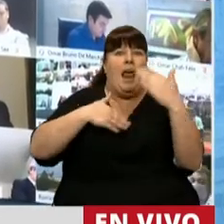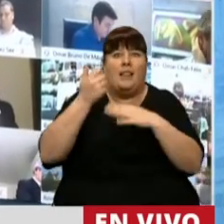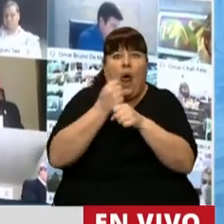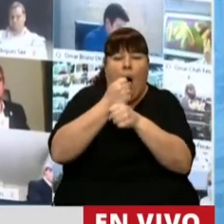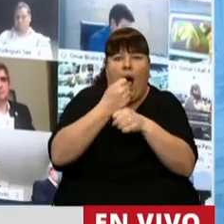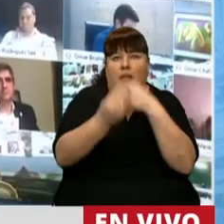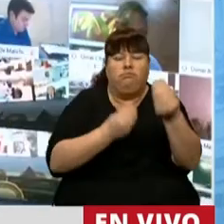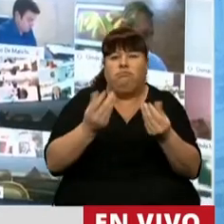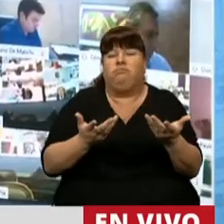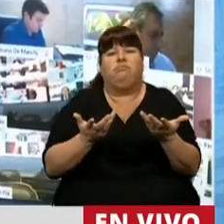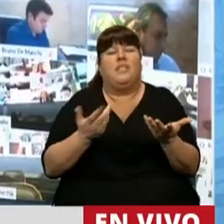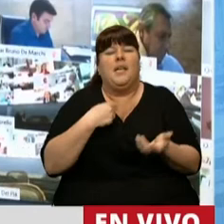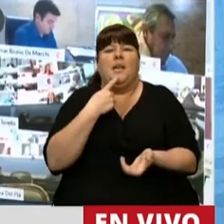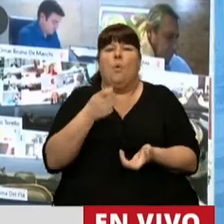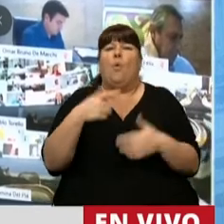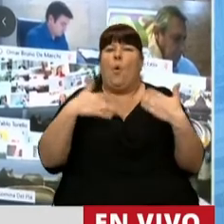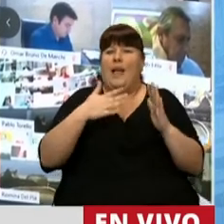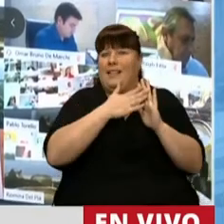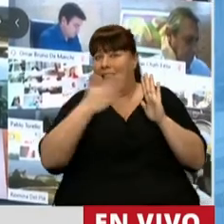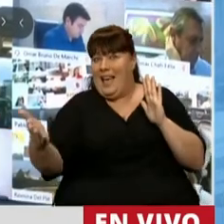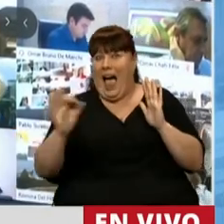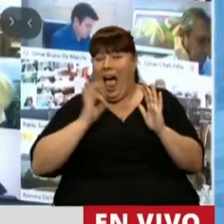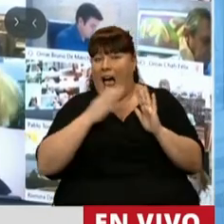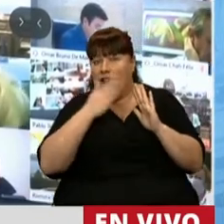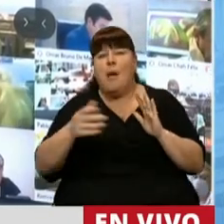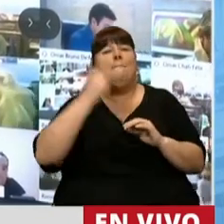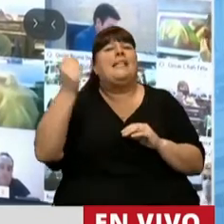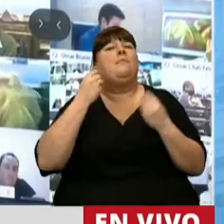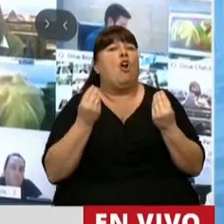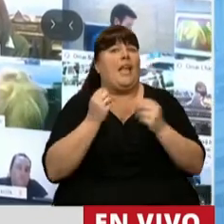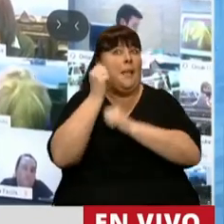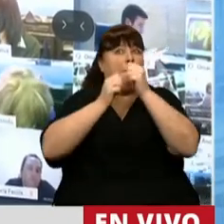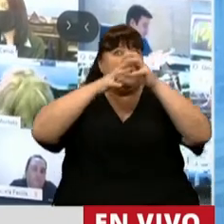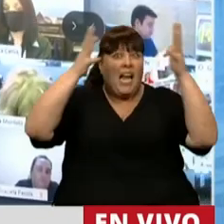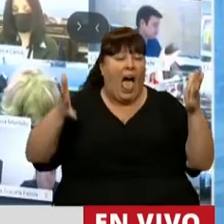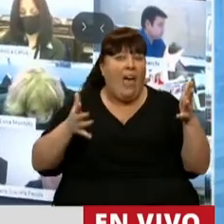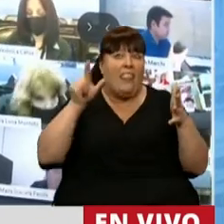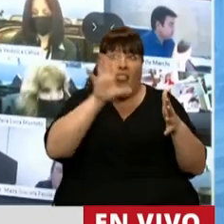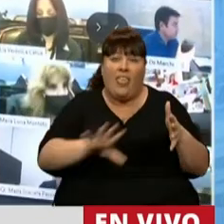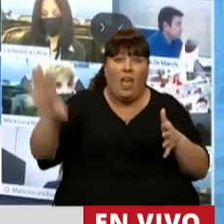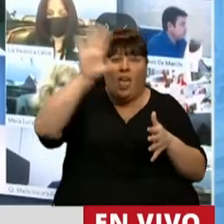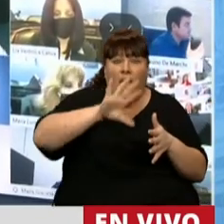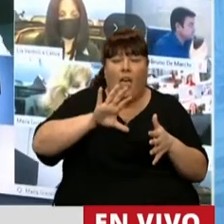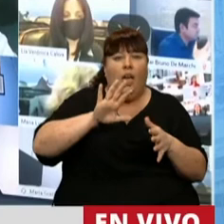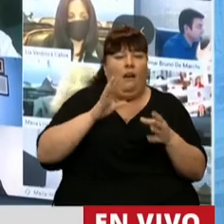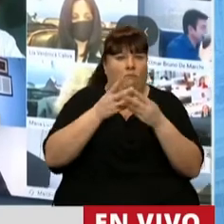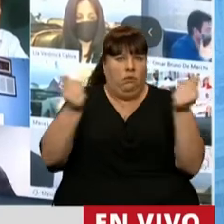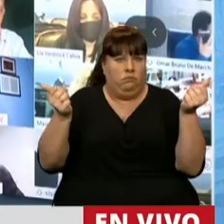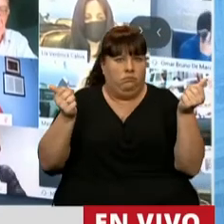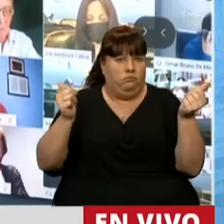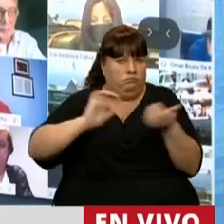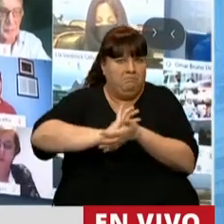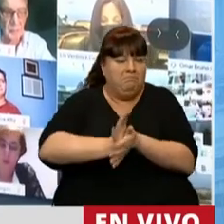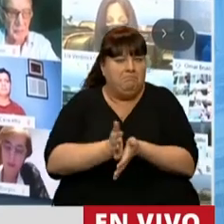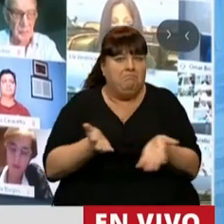obra y hemos observado cómo en estos últimos años importantes firmas de la región han desaparecido.